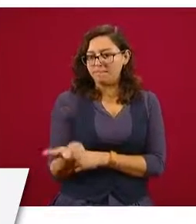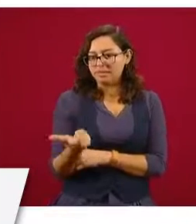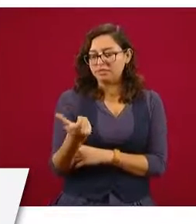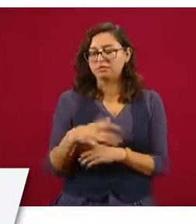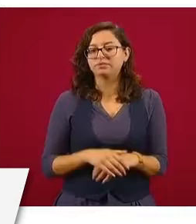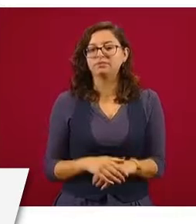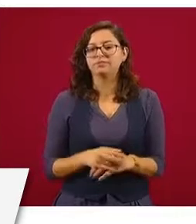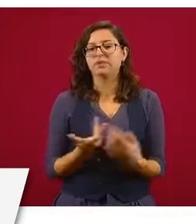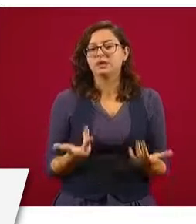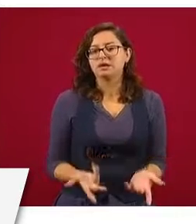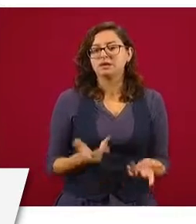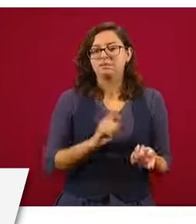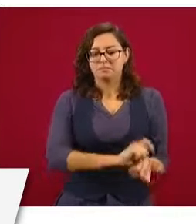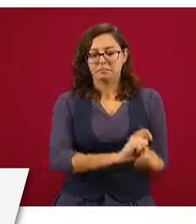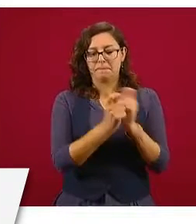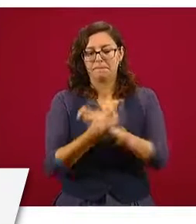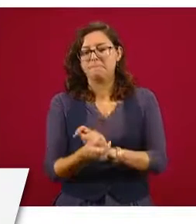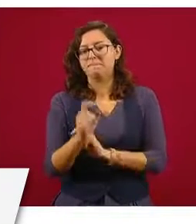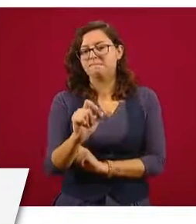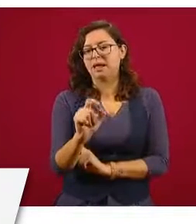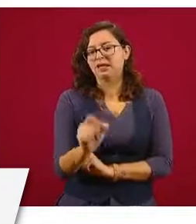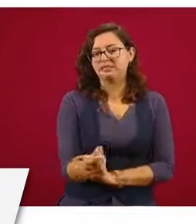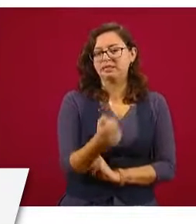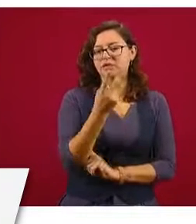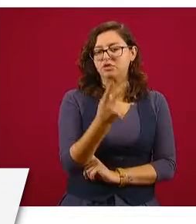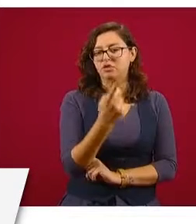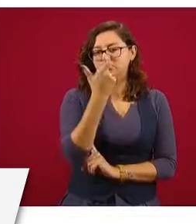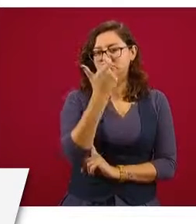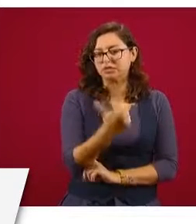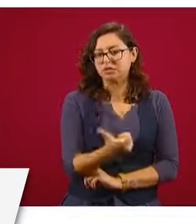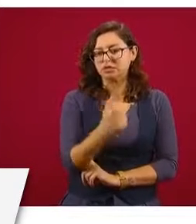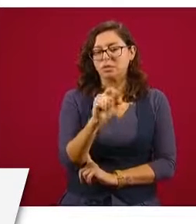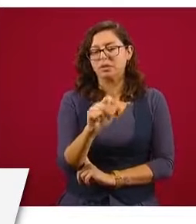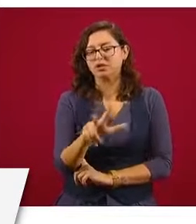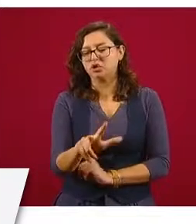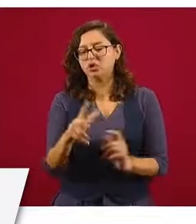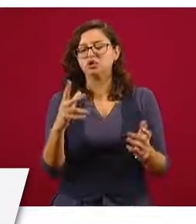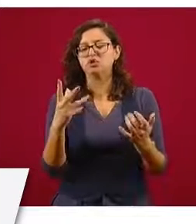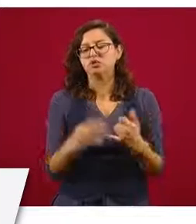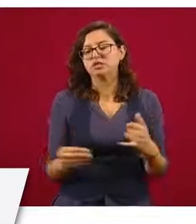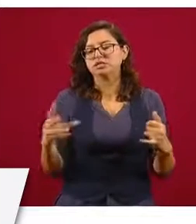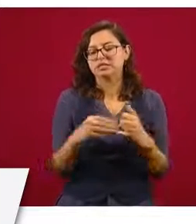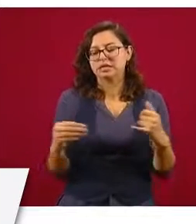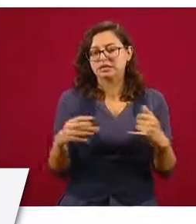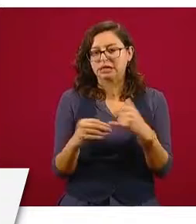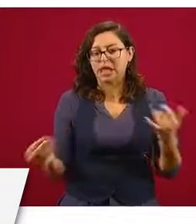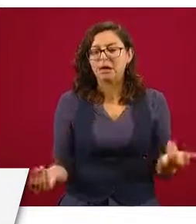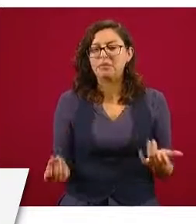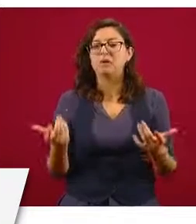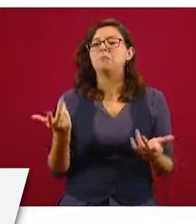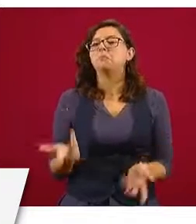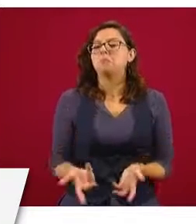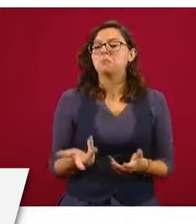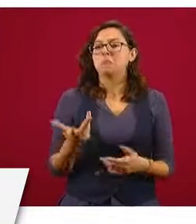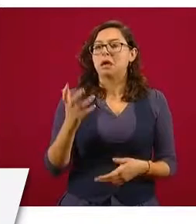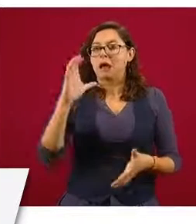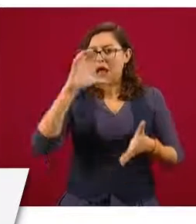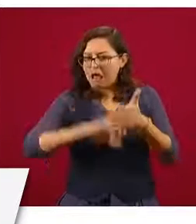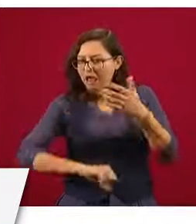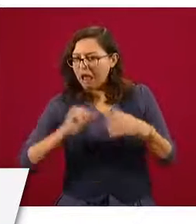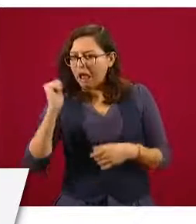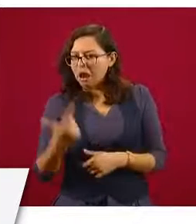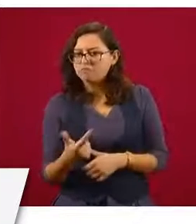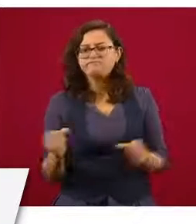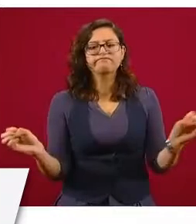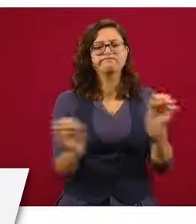de 22 pesos, 28 centavos por dólar, cobra cero pesos, cero centavos de dólar por comisión.